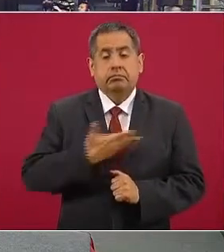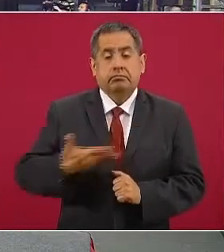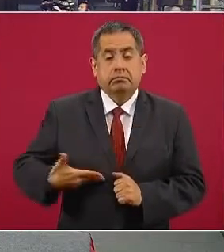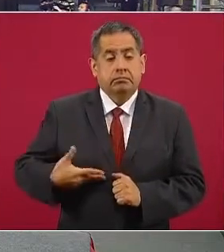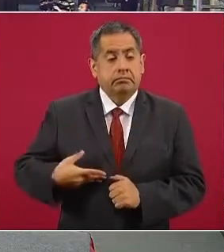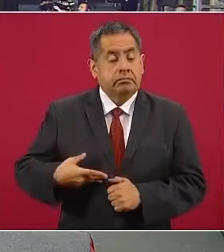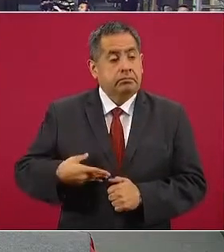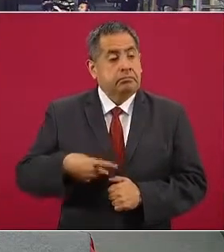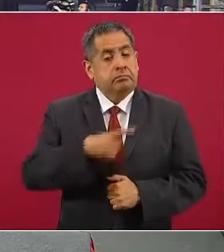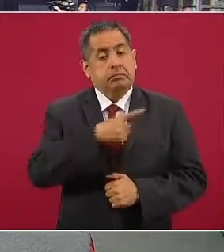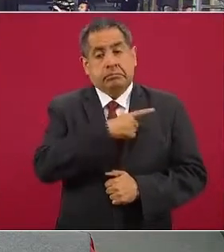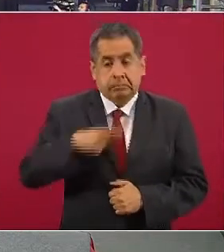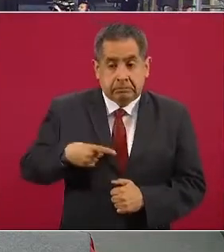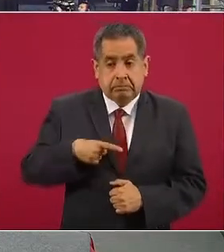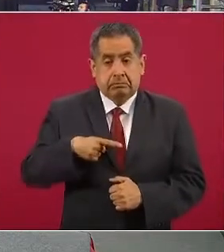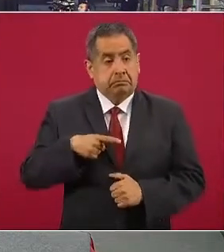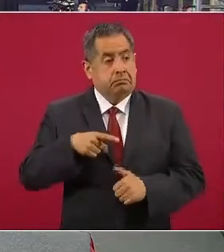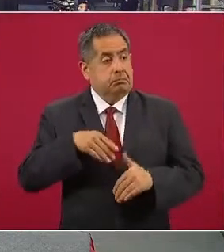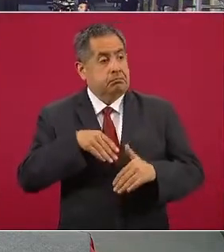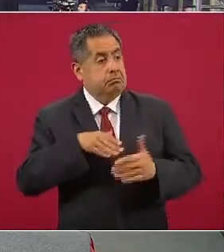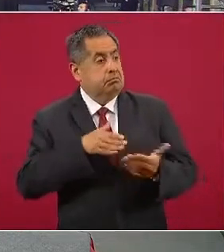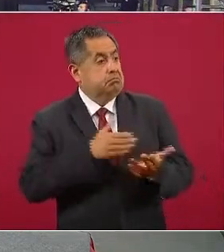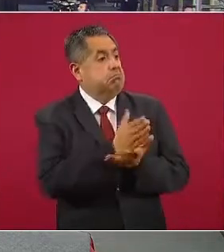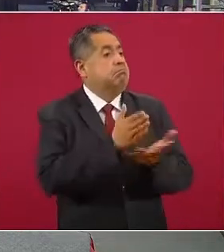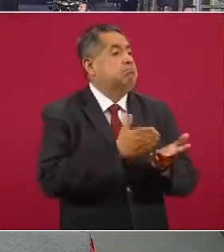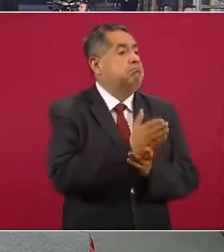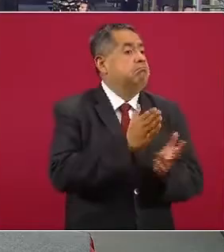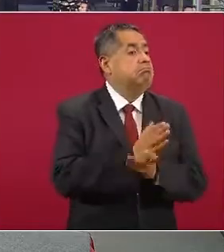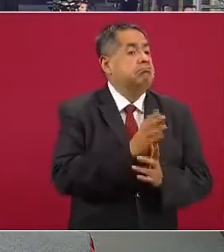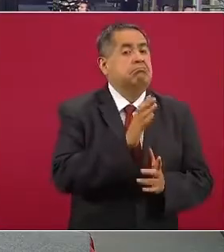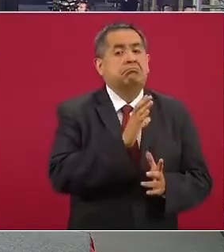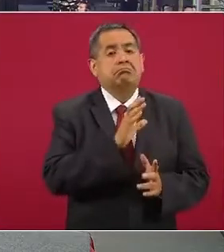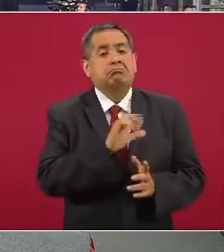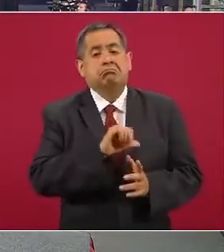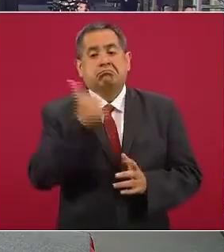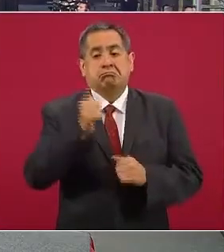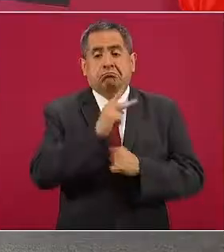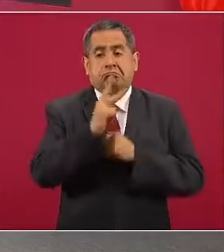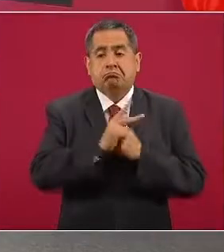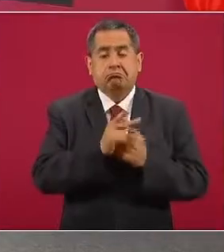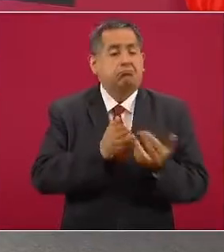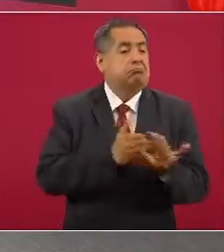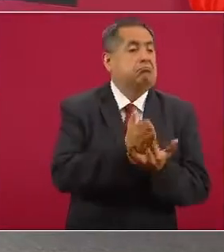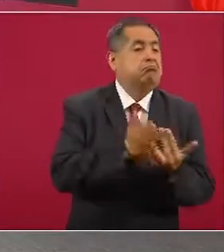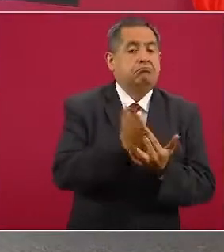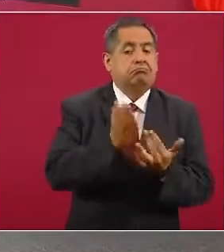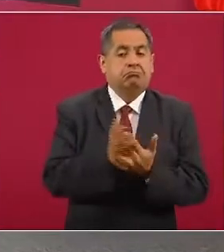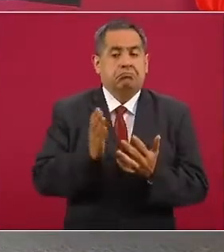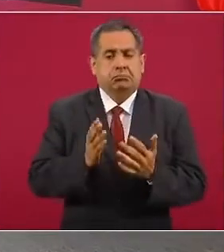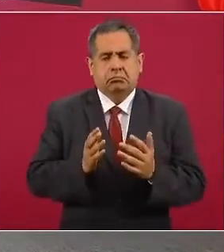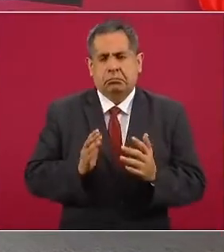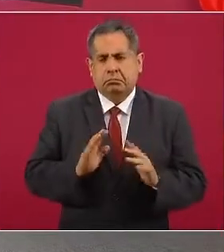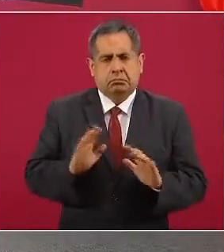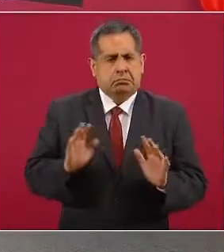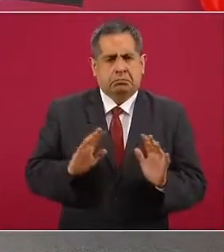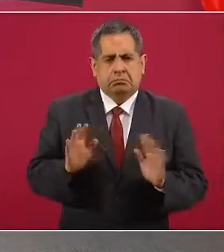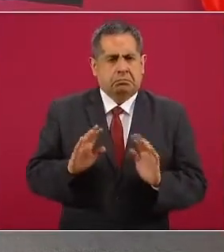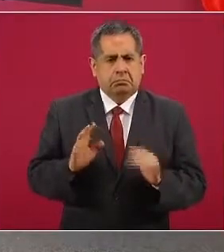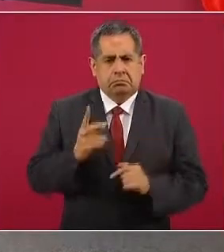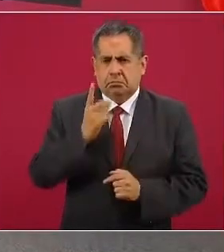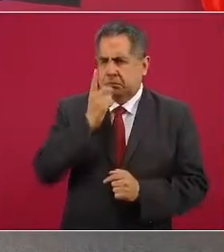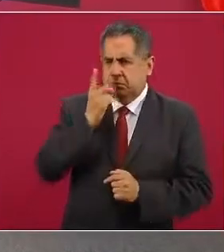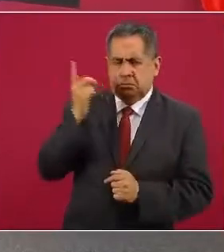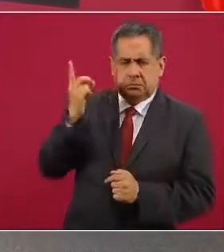entrometerse en asuntos de otros países